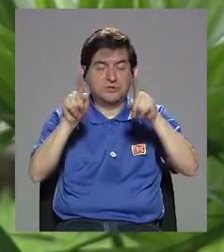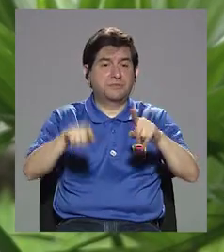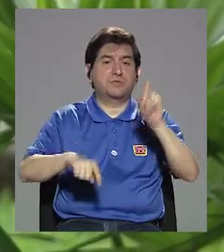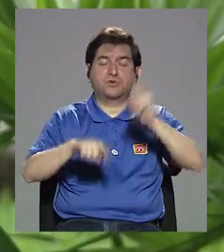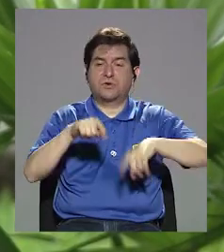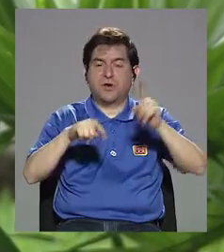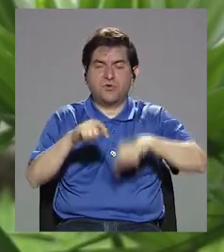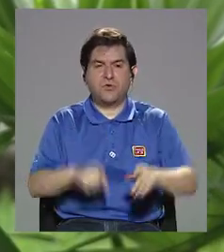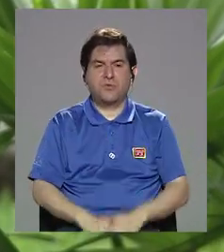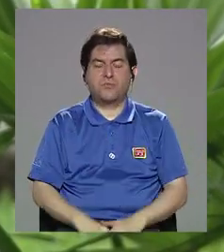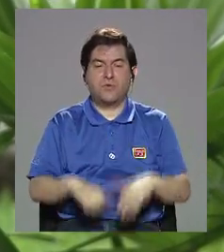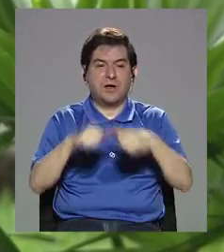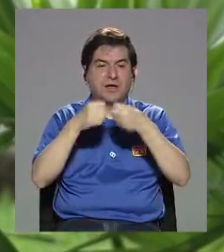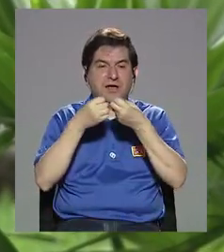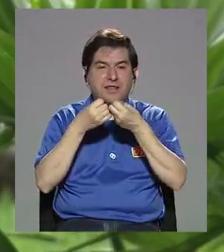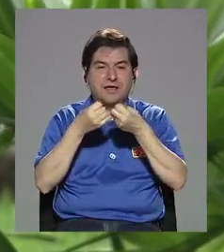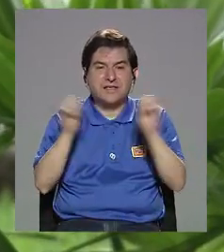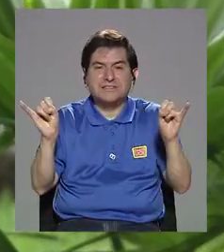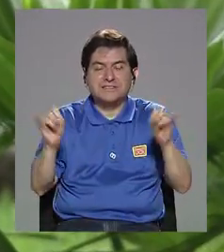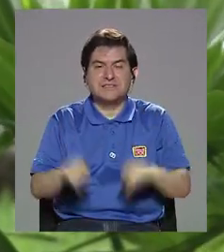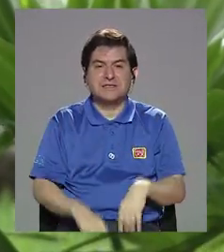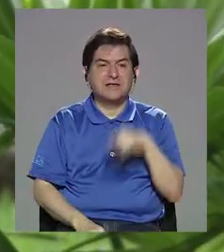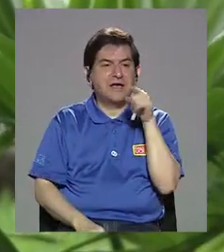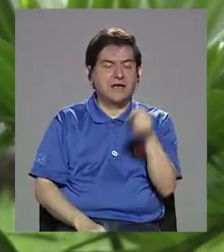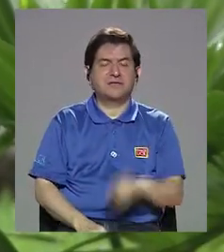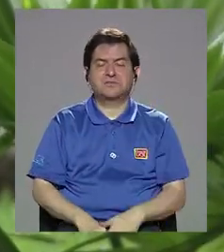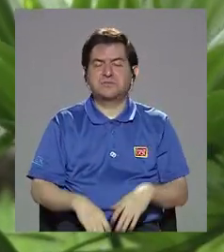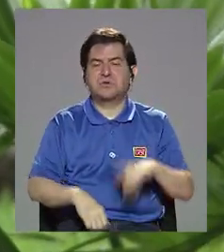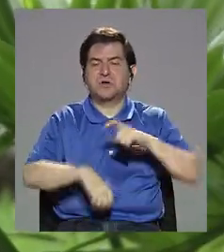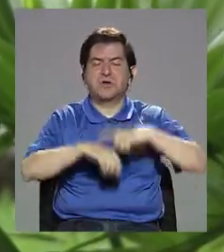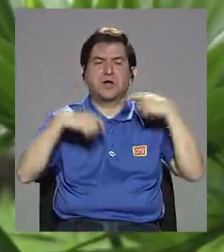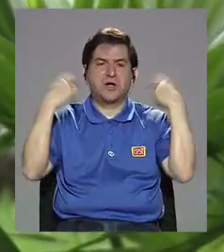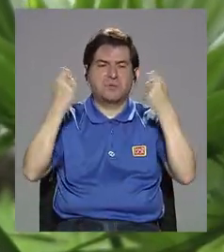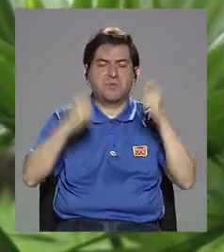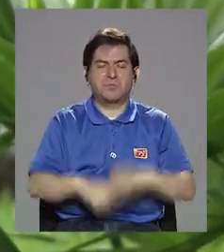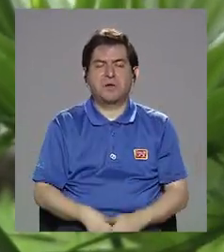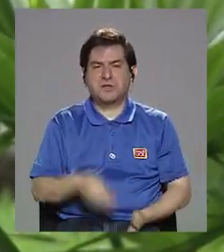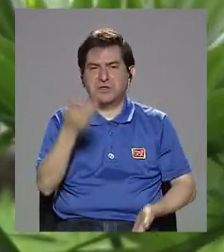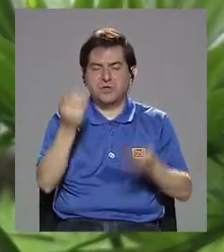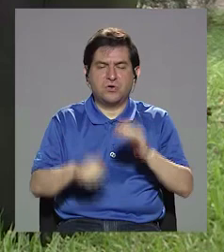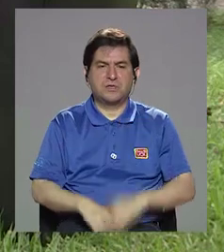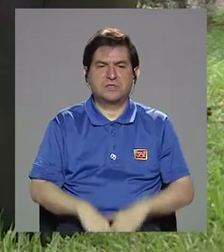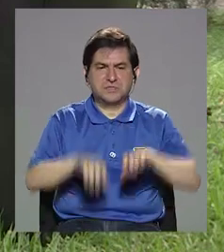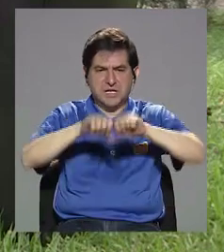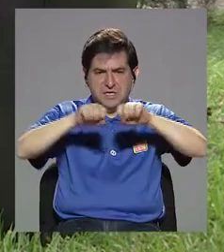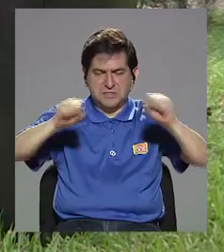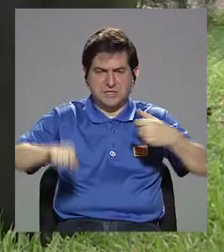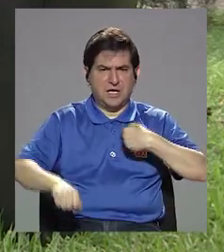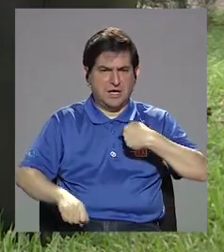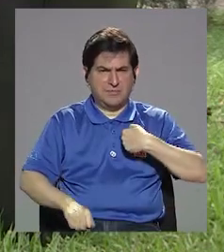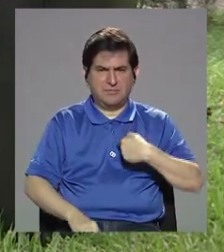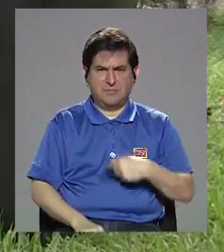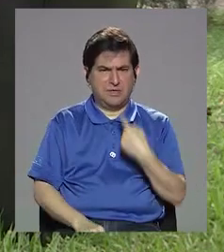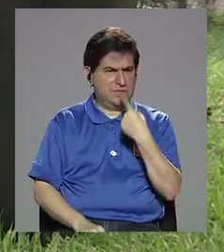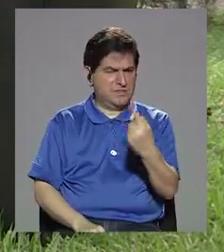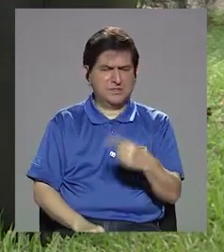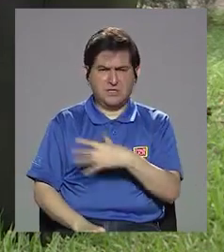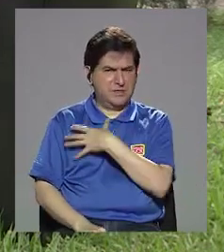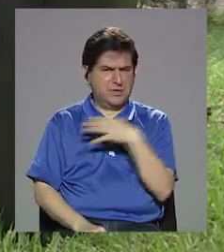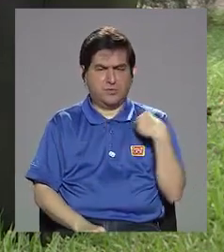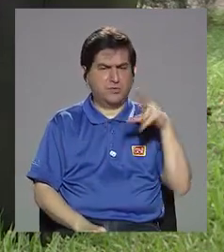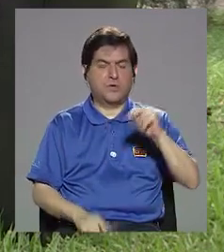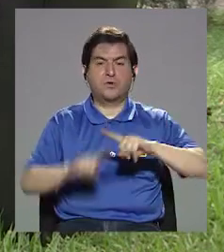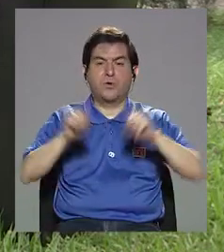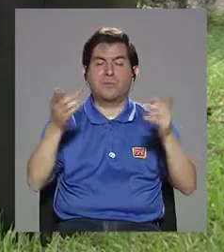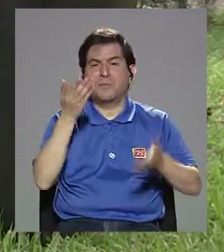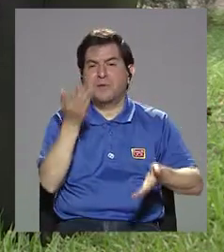no puede vivir sin eso, digamos, para las celebraciones, el choricito, no es que a mí no me gusta, pero el